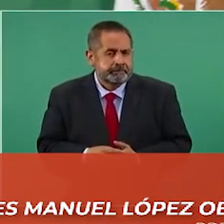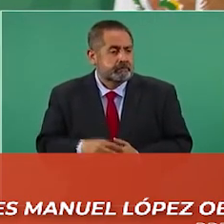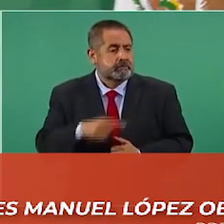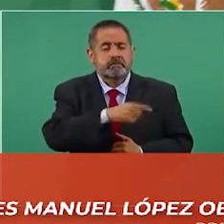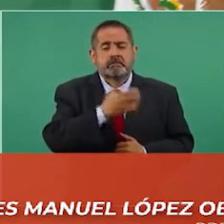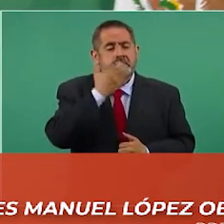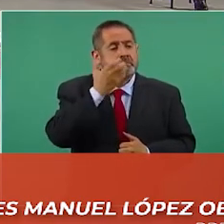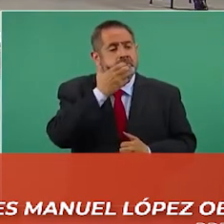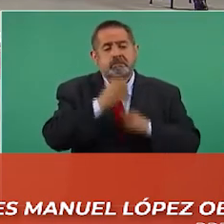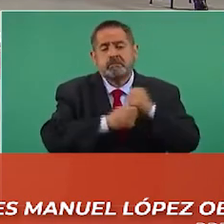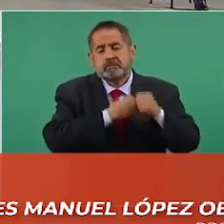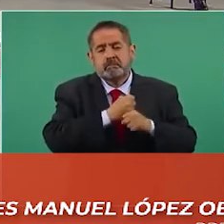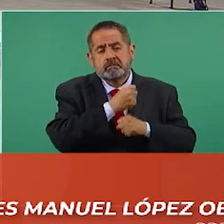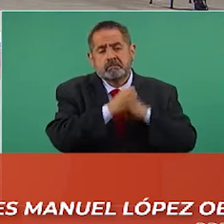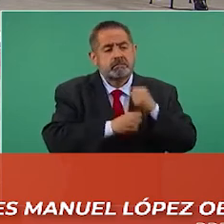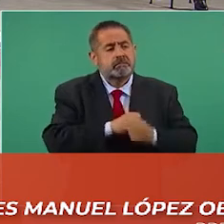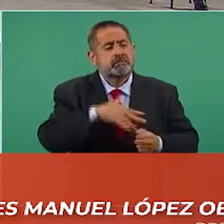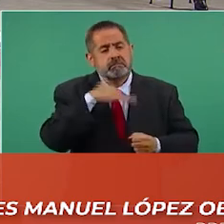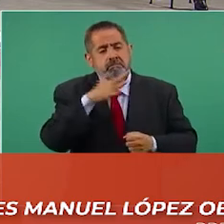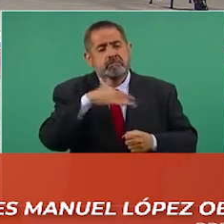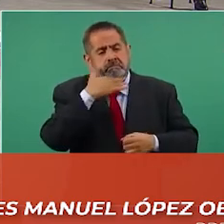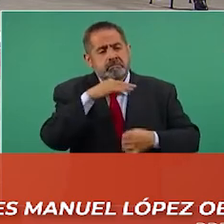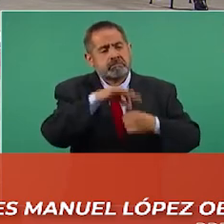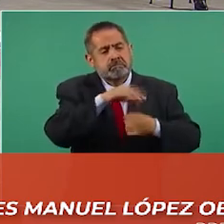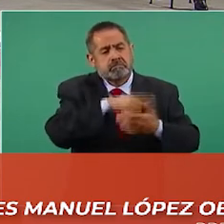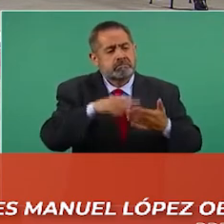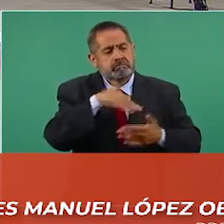predominado el fraude electoral?